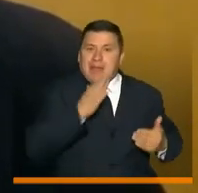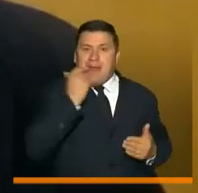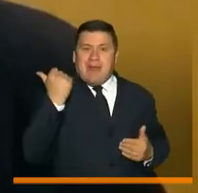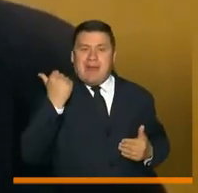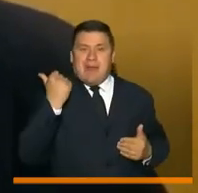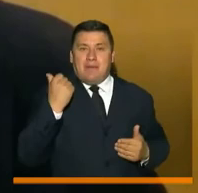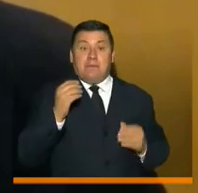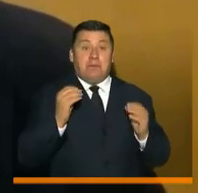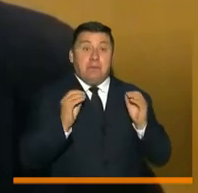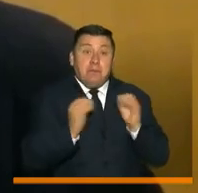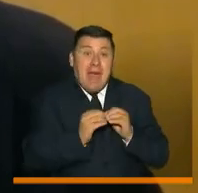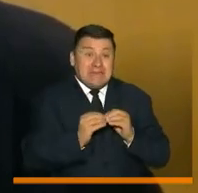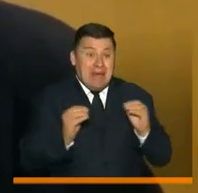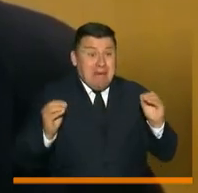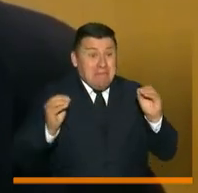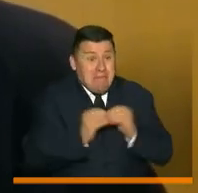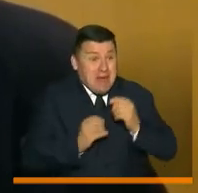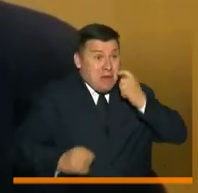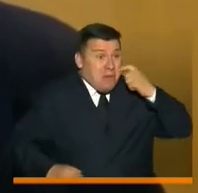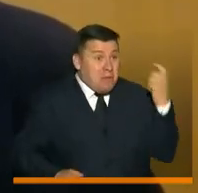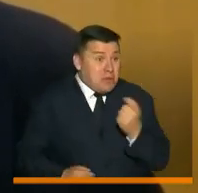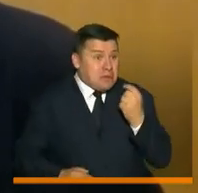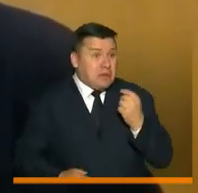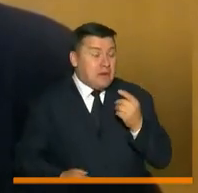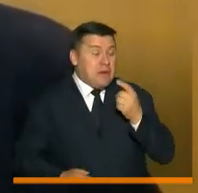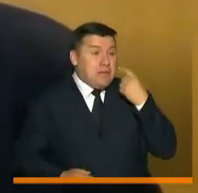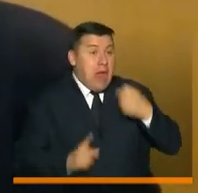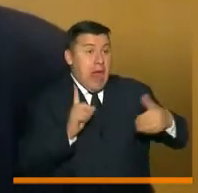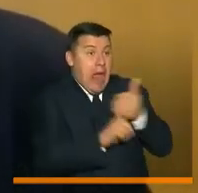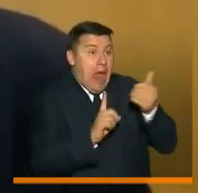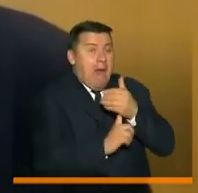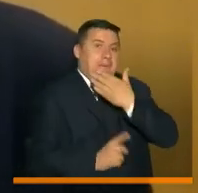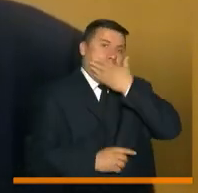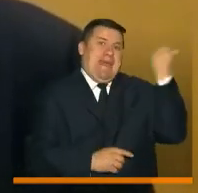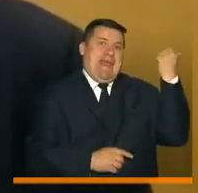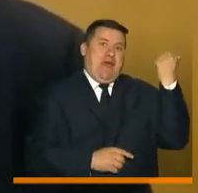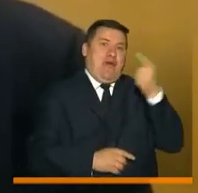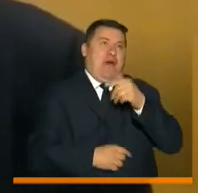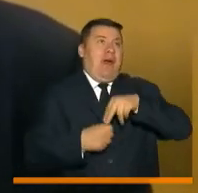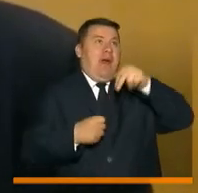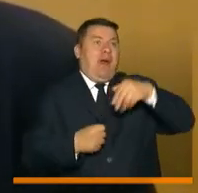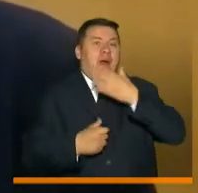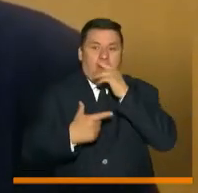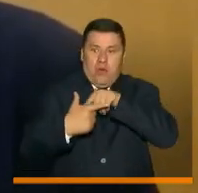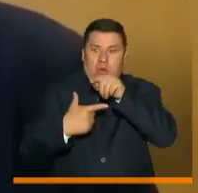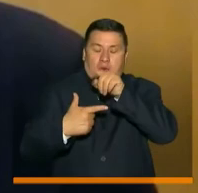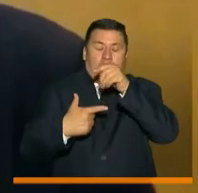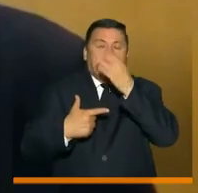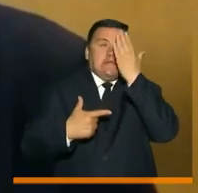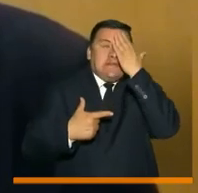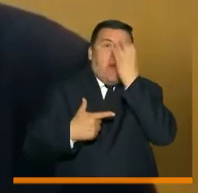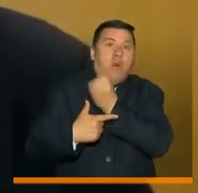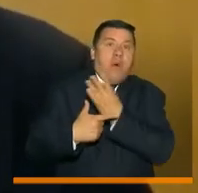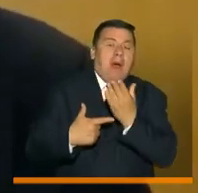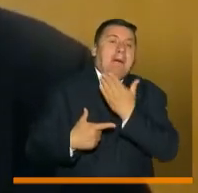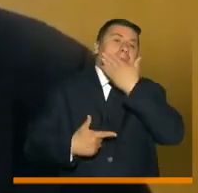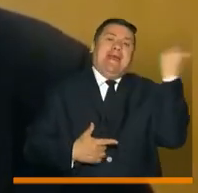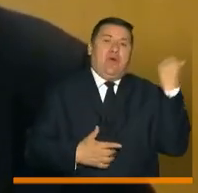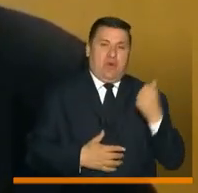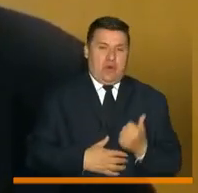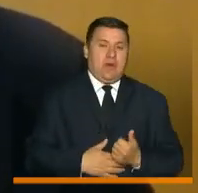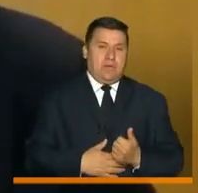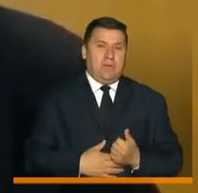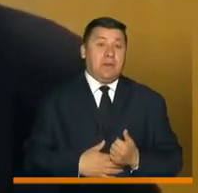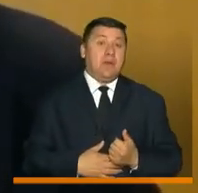cuanto más pruebas se hagan, mejor para la gente, para el ciudadano, y cuanto más oportuno es mejor, por supuesto también, pero eso